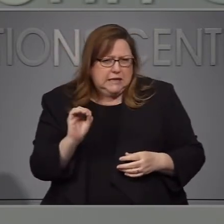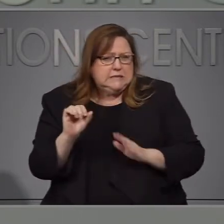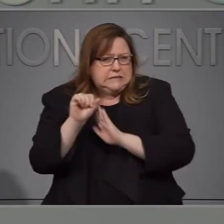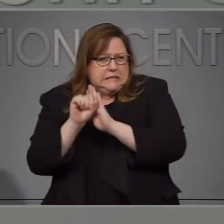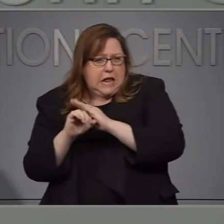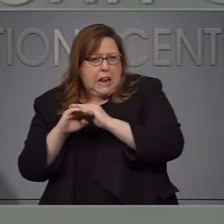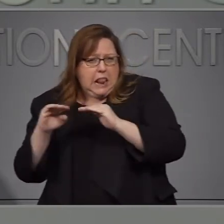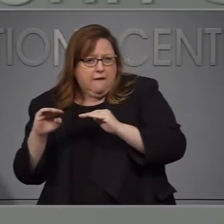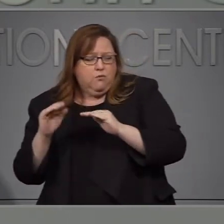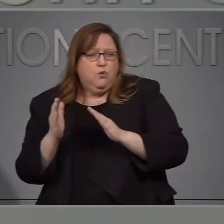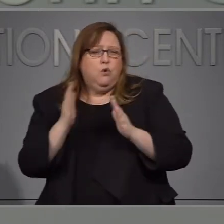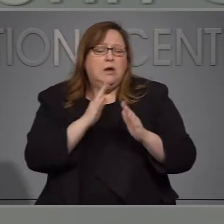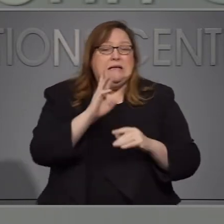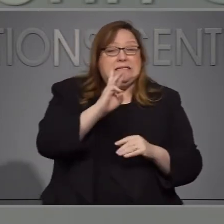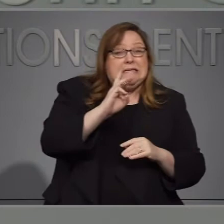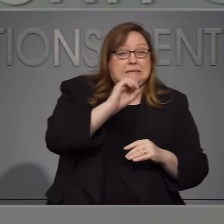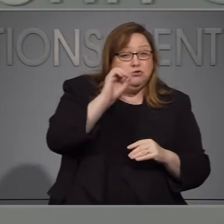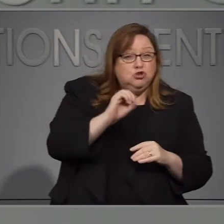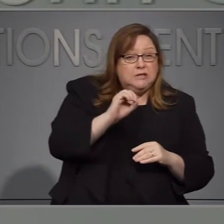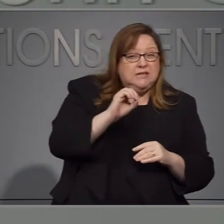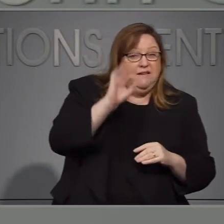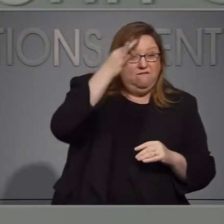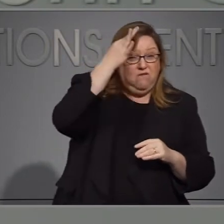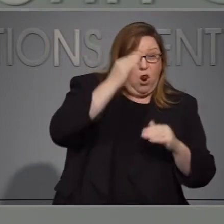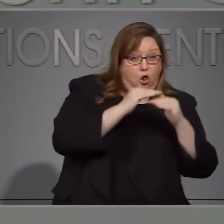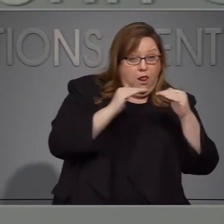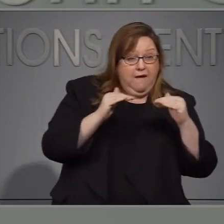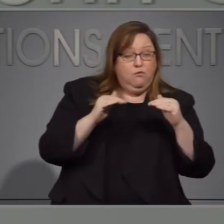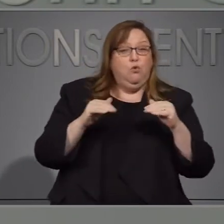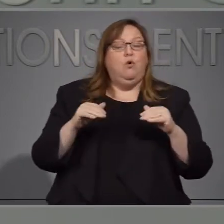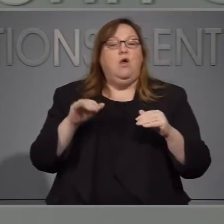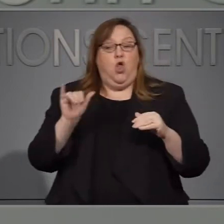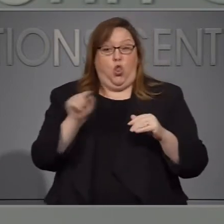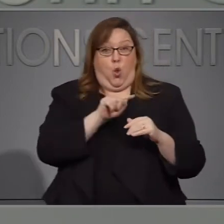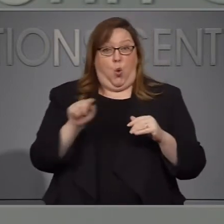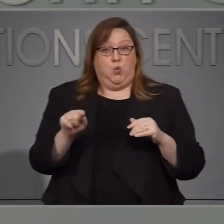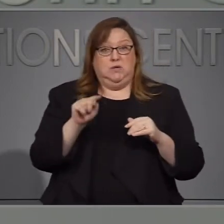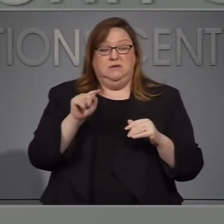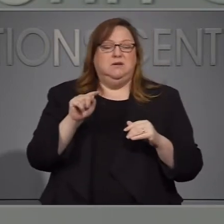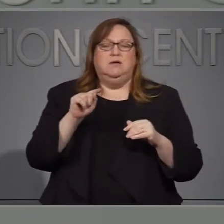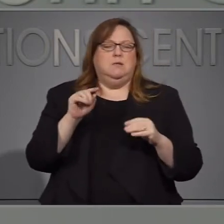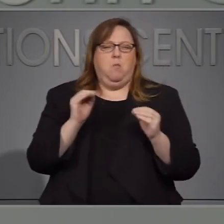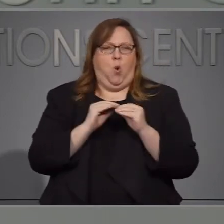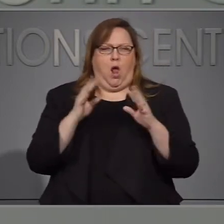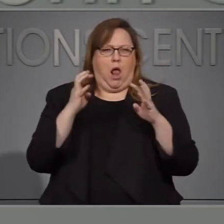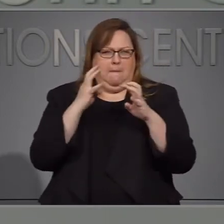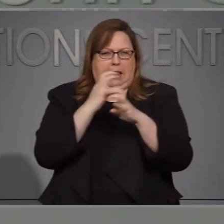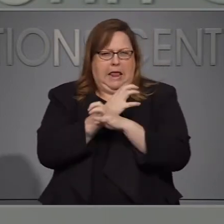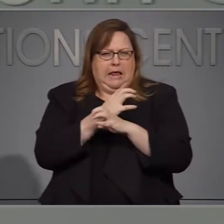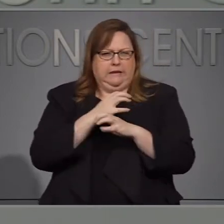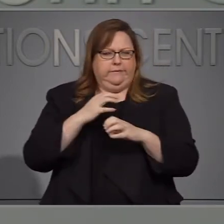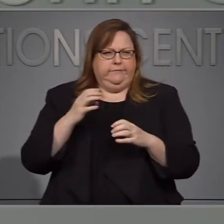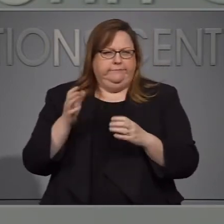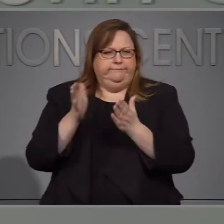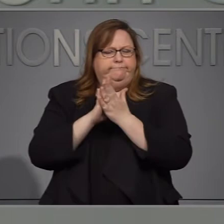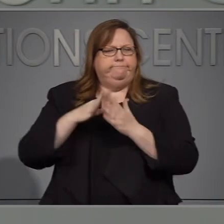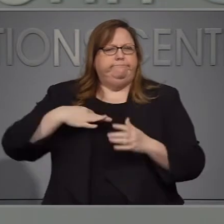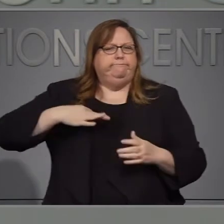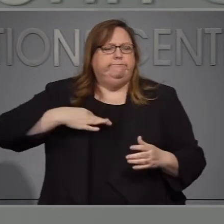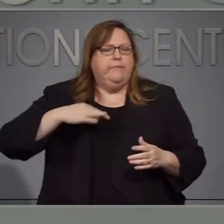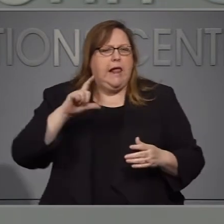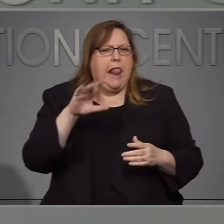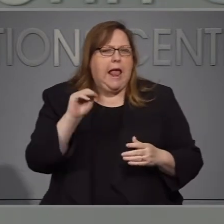ciento a nivel de estado y seis a nivel federal. En donde los reclamos están más complicados a lo